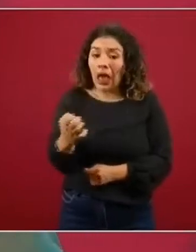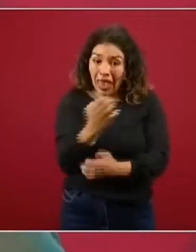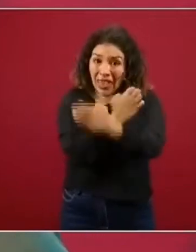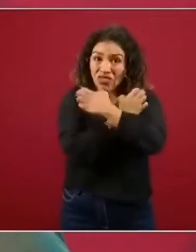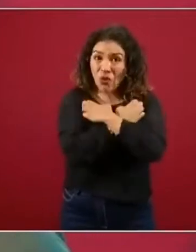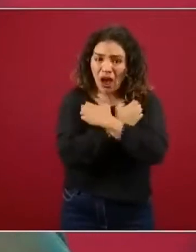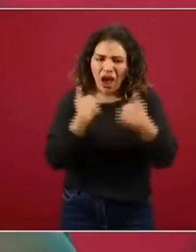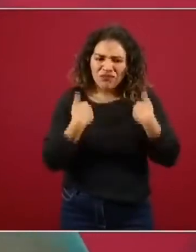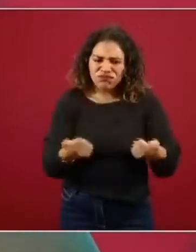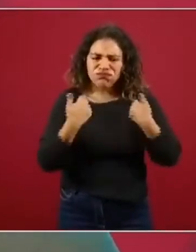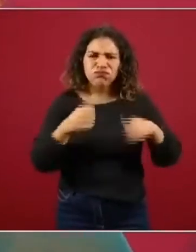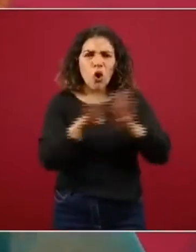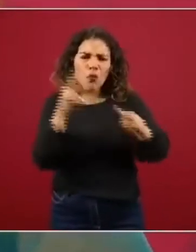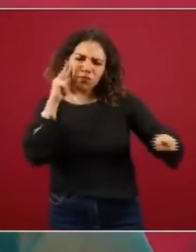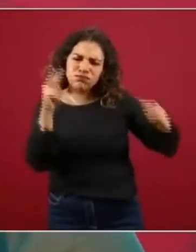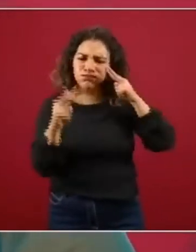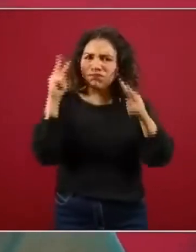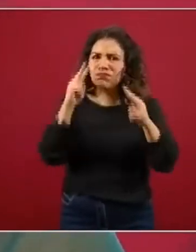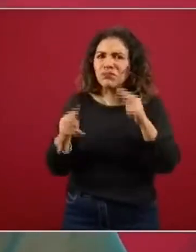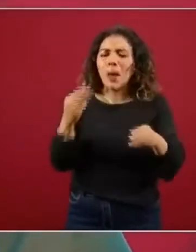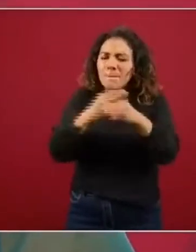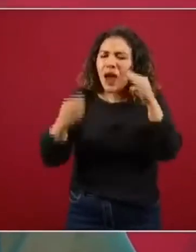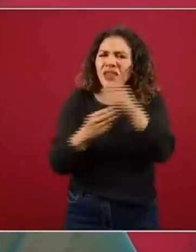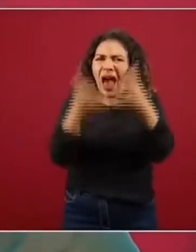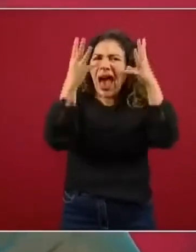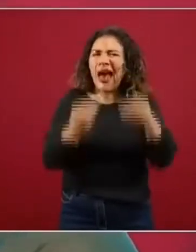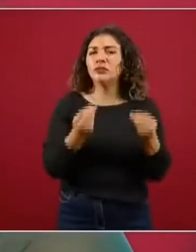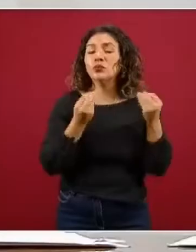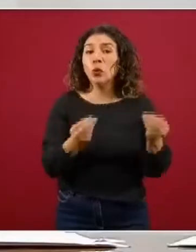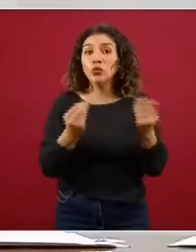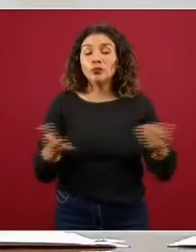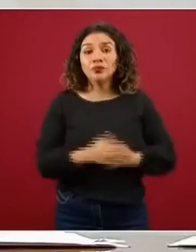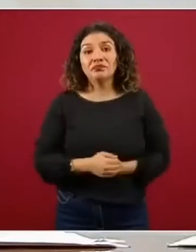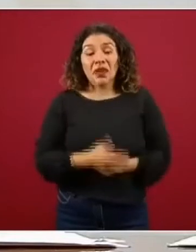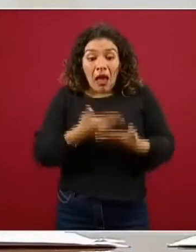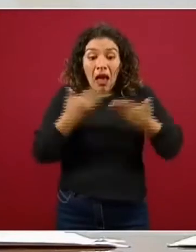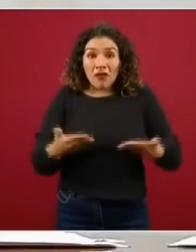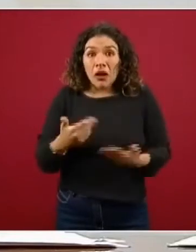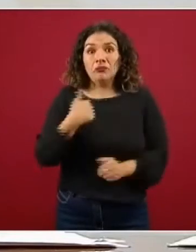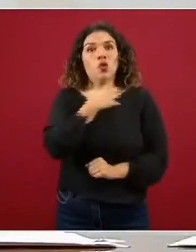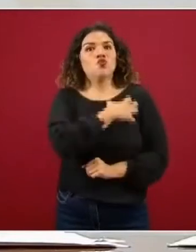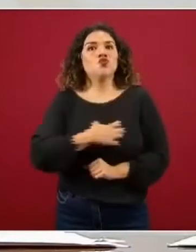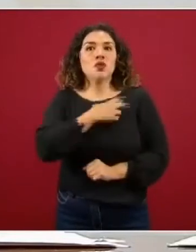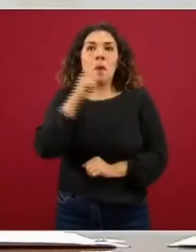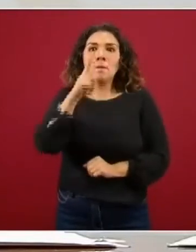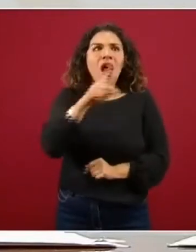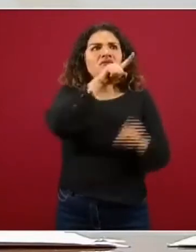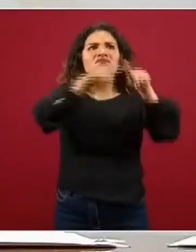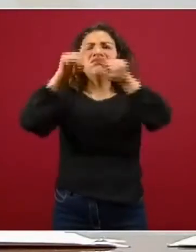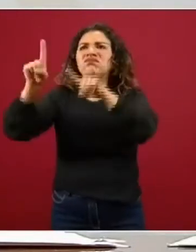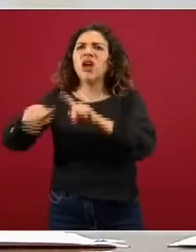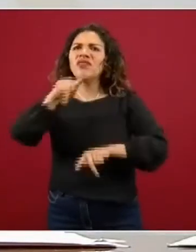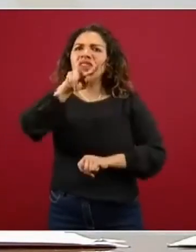en muchos escenarios y con muchas herramientas. Celebramos que los medios comerciales se sumen de manera